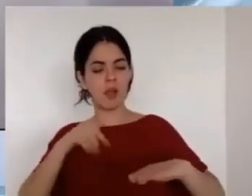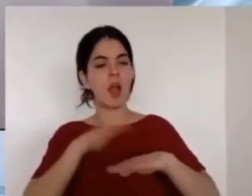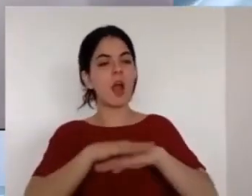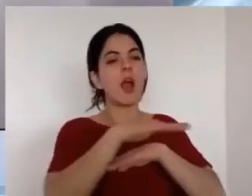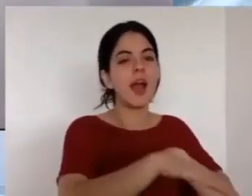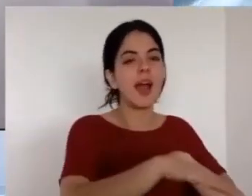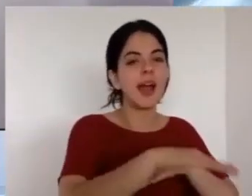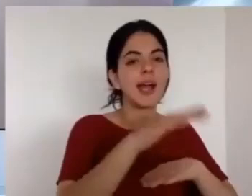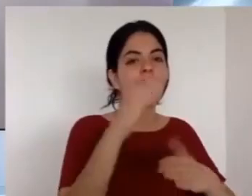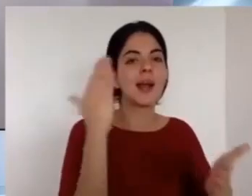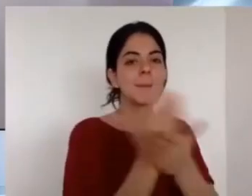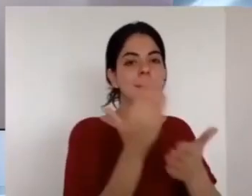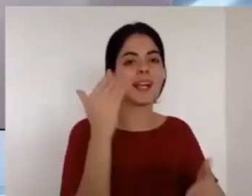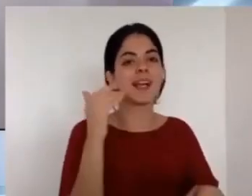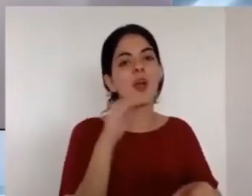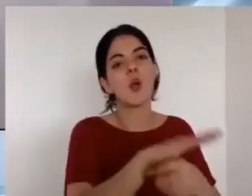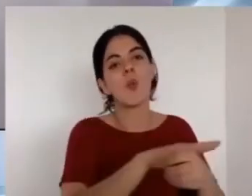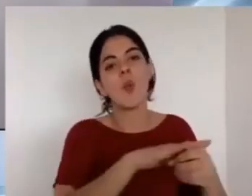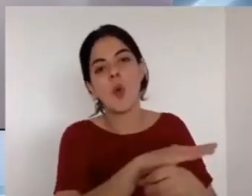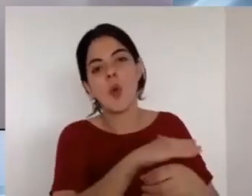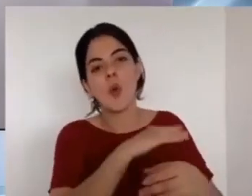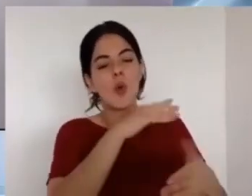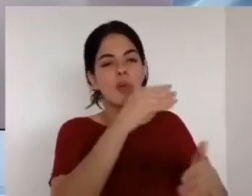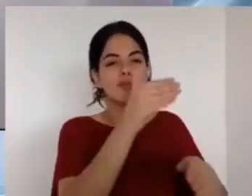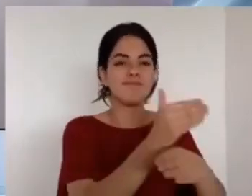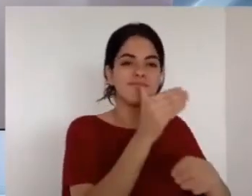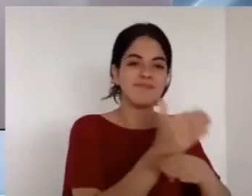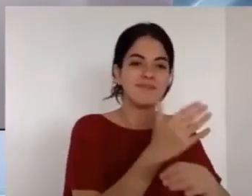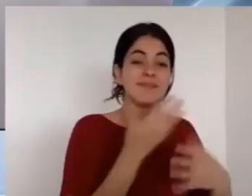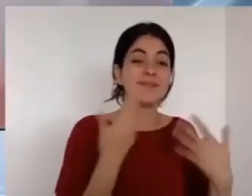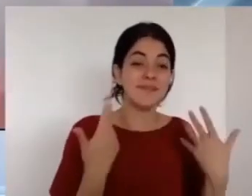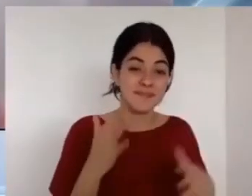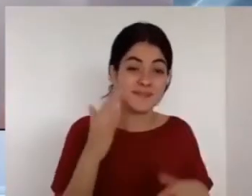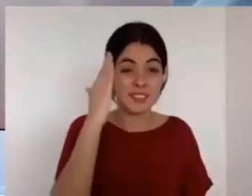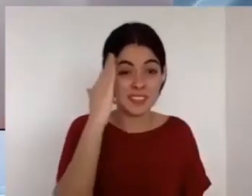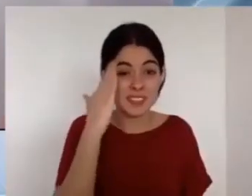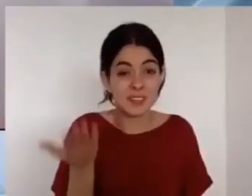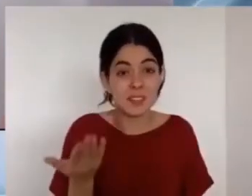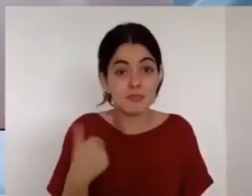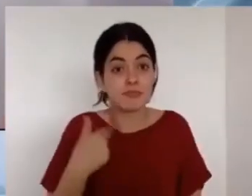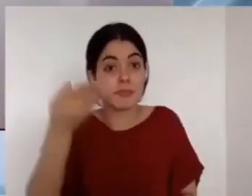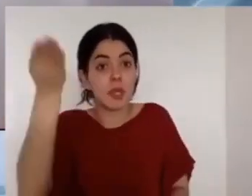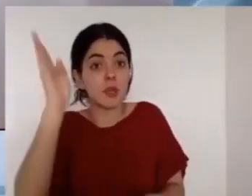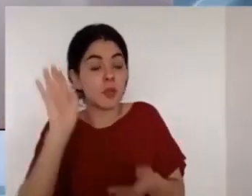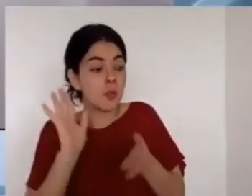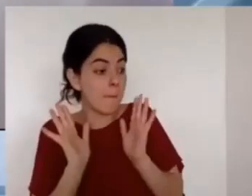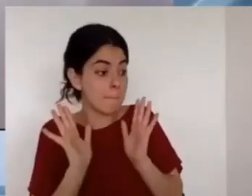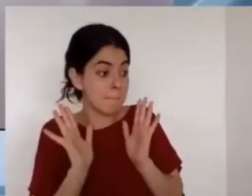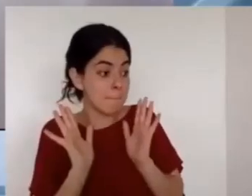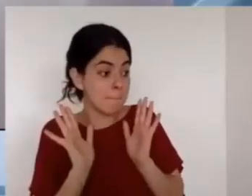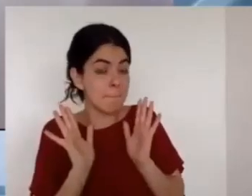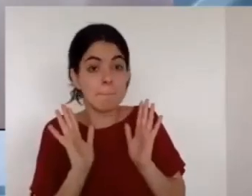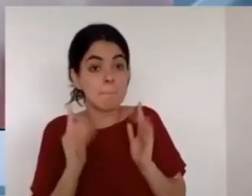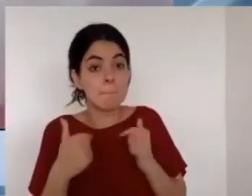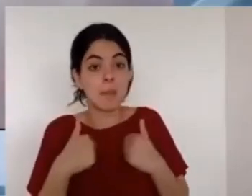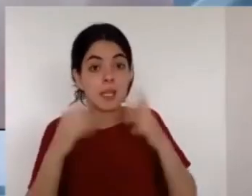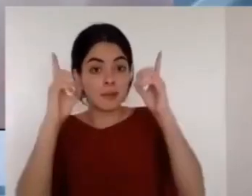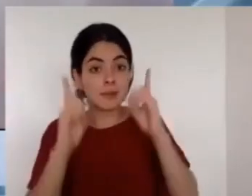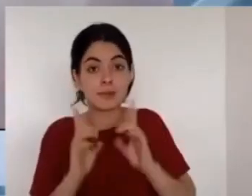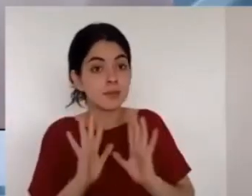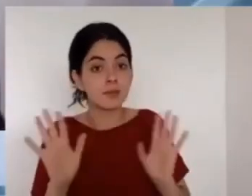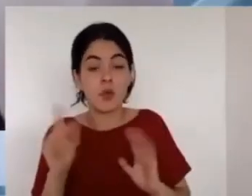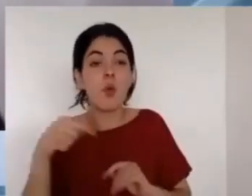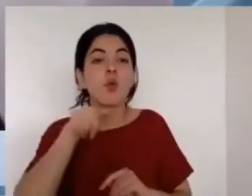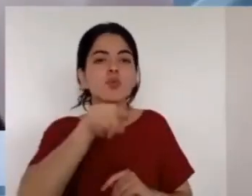pastor para pedir oración hermano, estoy en un problema, pero el asunto no es el